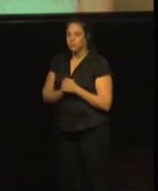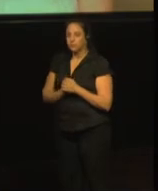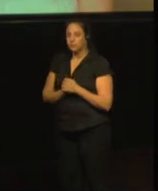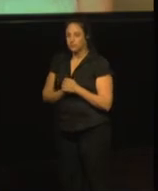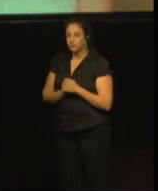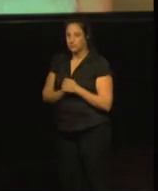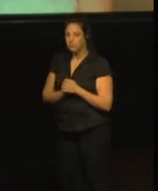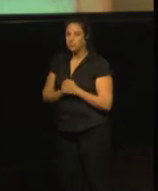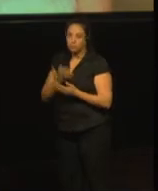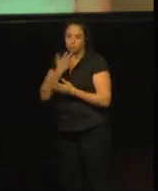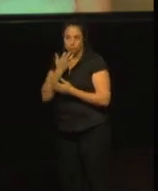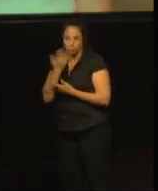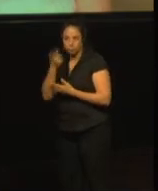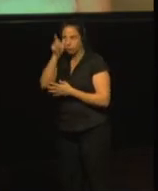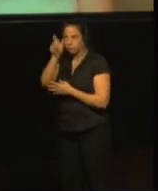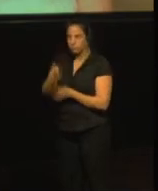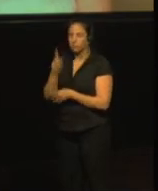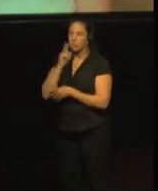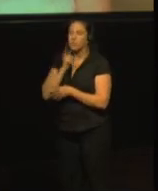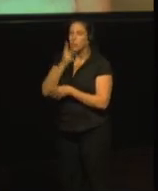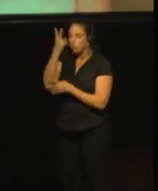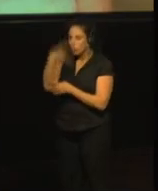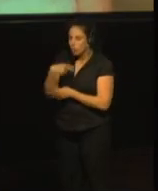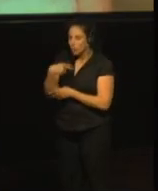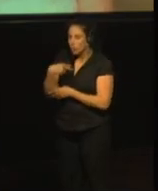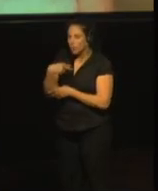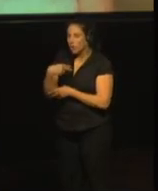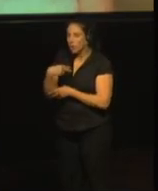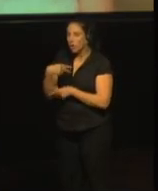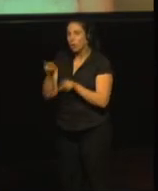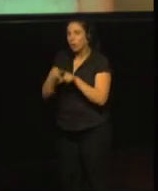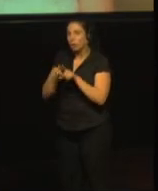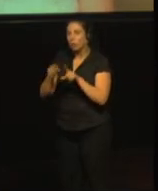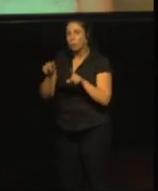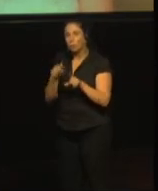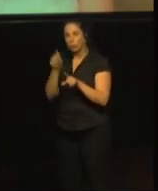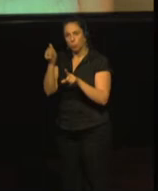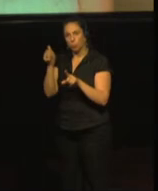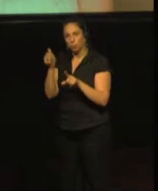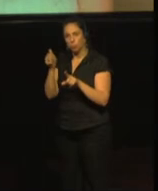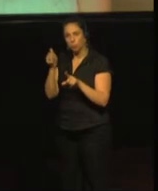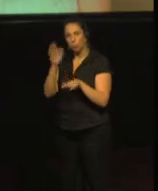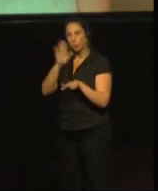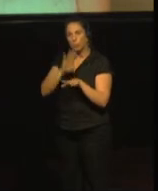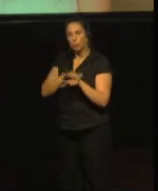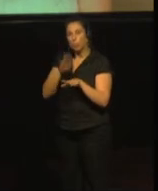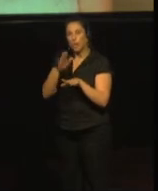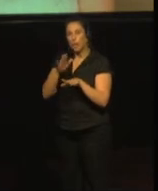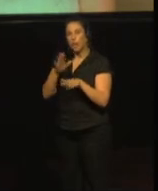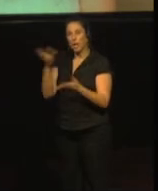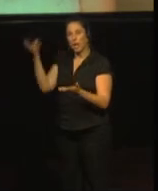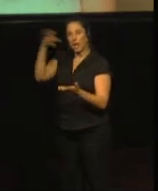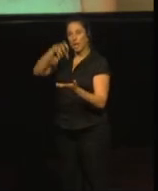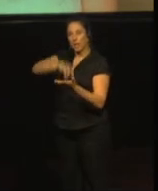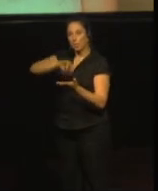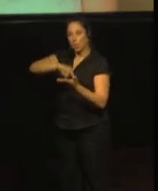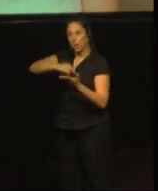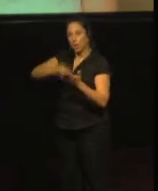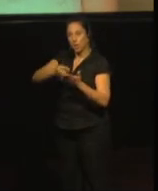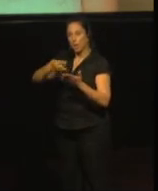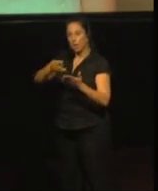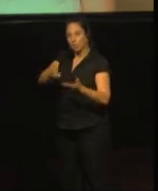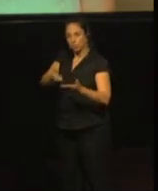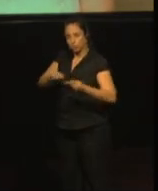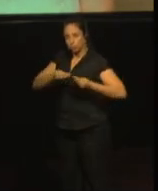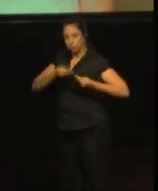¿Una persona sordociega tiene la oportunidad de tener equipamiento técnico? Sí,